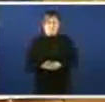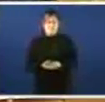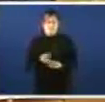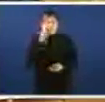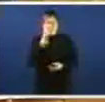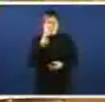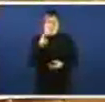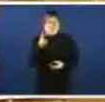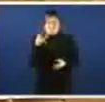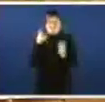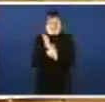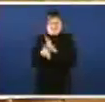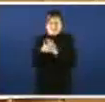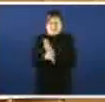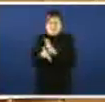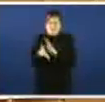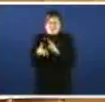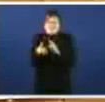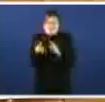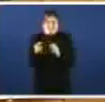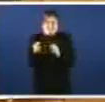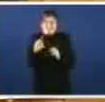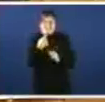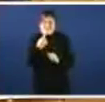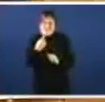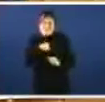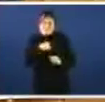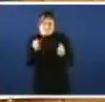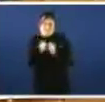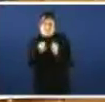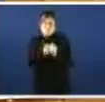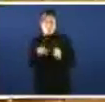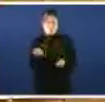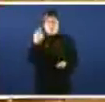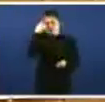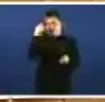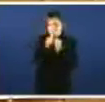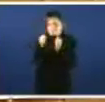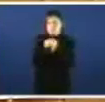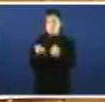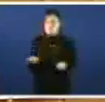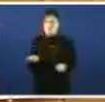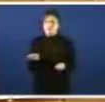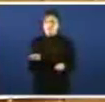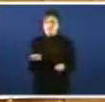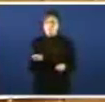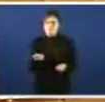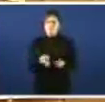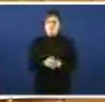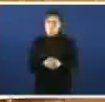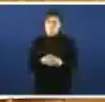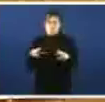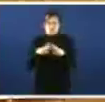un croio aquí dentro no canto desa víscra que se chama corazón que profira determinadas